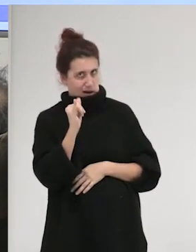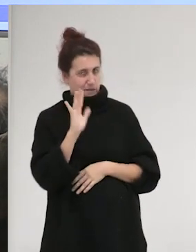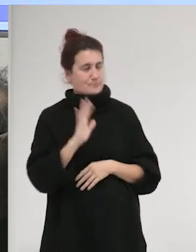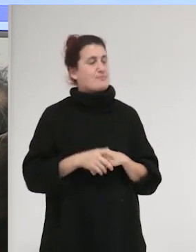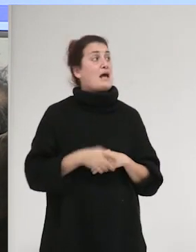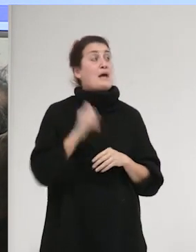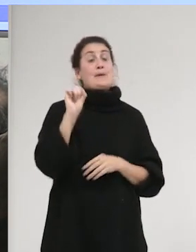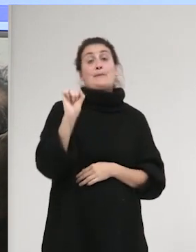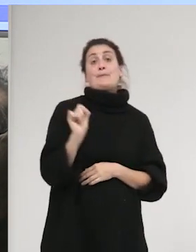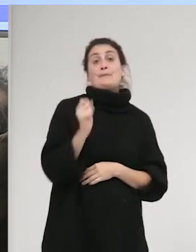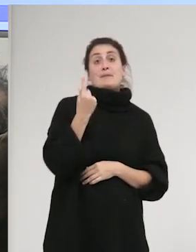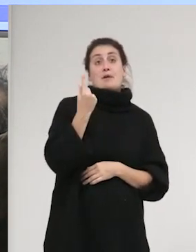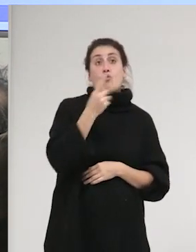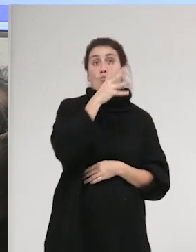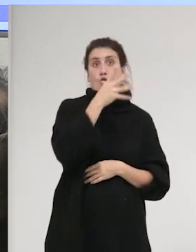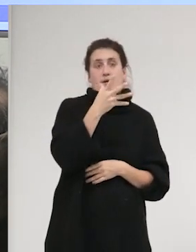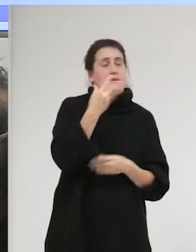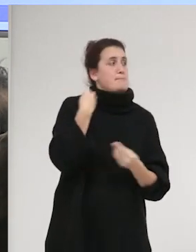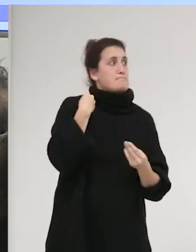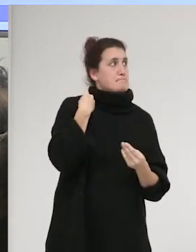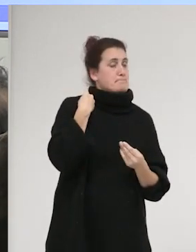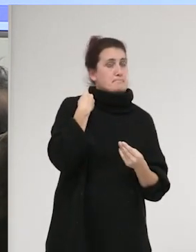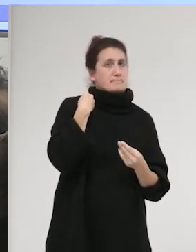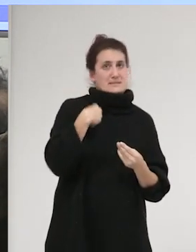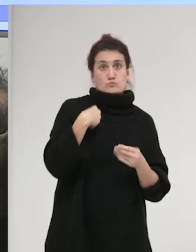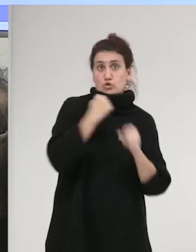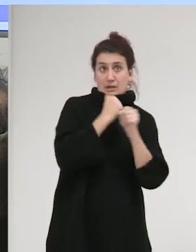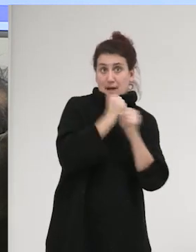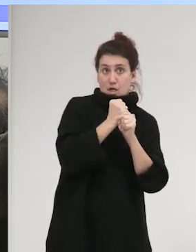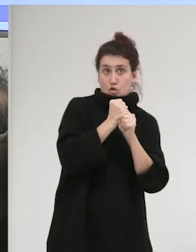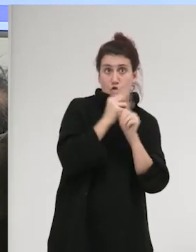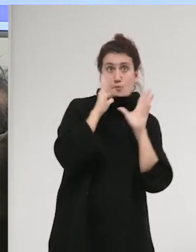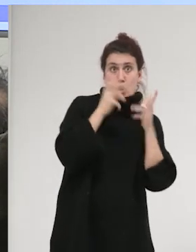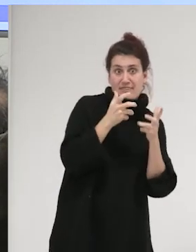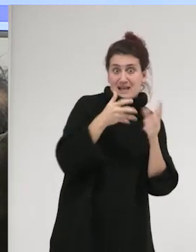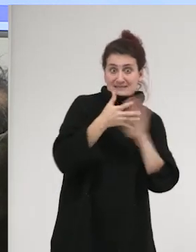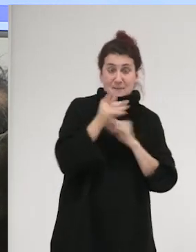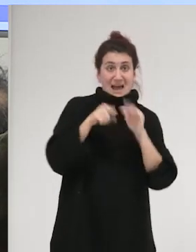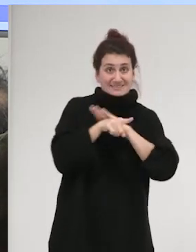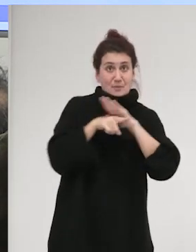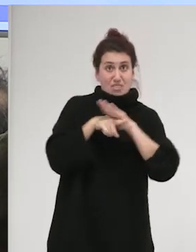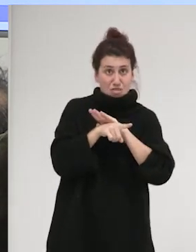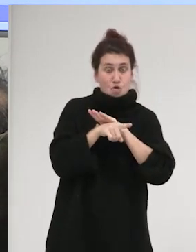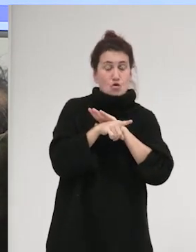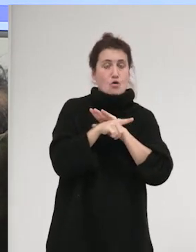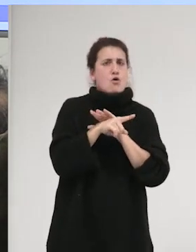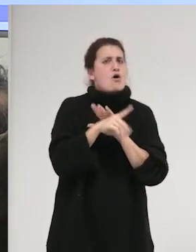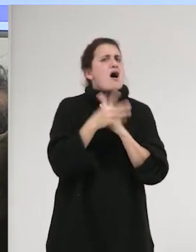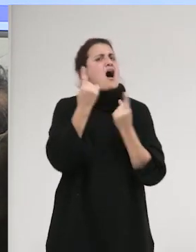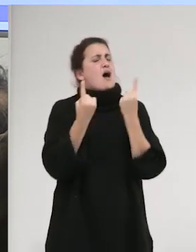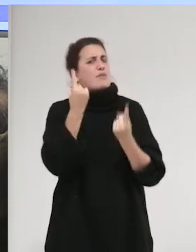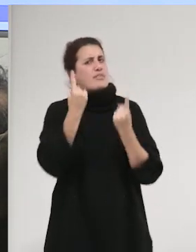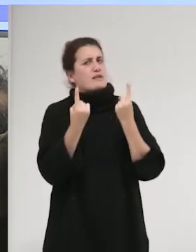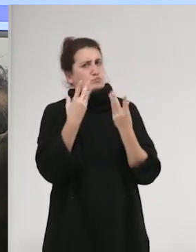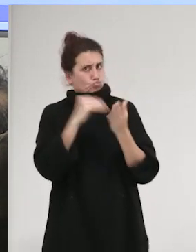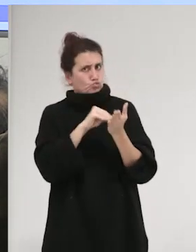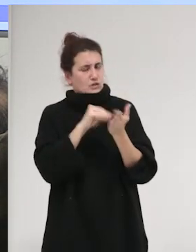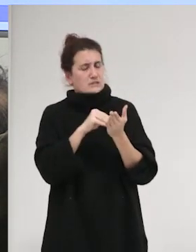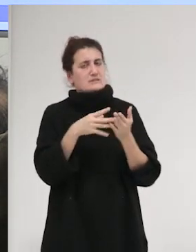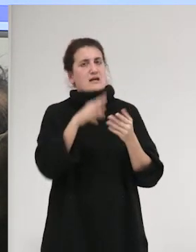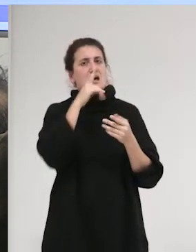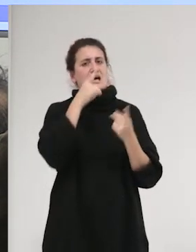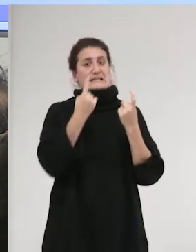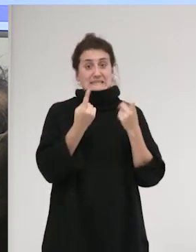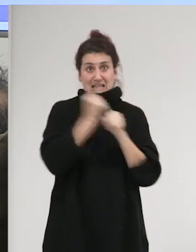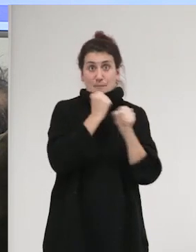es lo mismo trabajando en violencia, por ejemplo, en el ámbito de intervención, muchas veces en el trabajo profesional